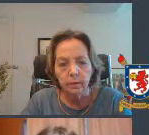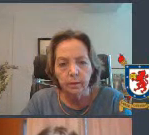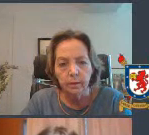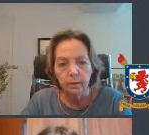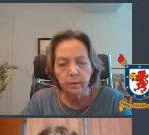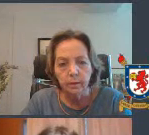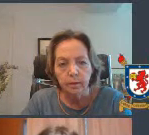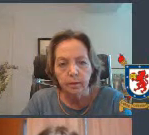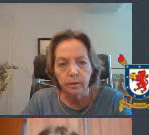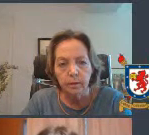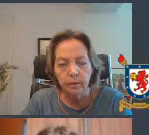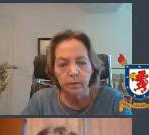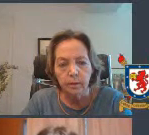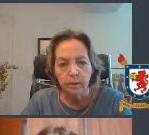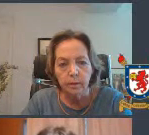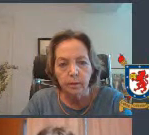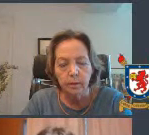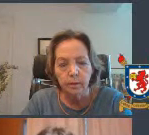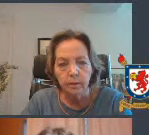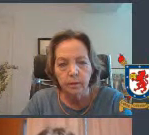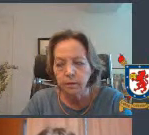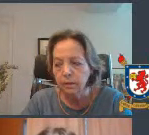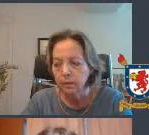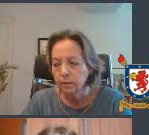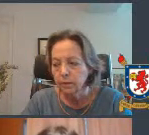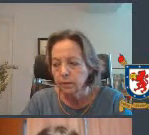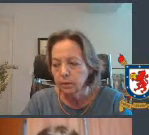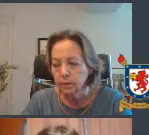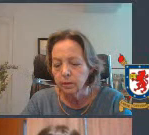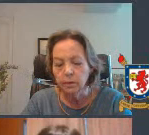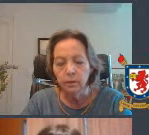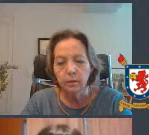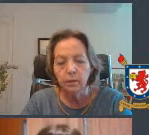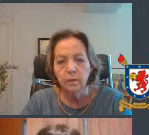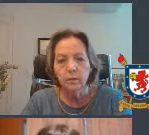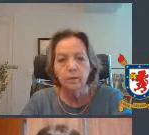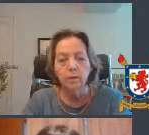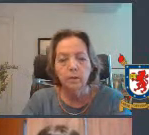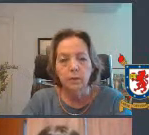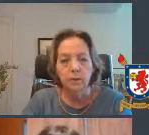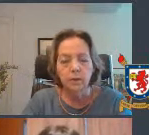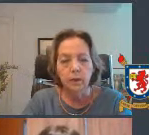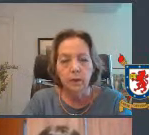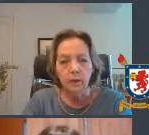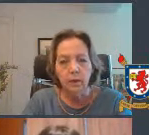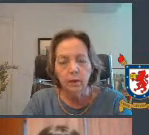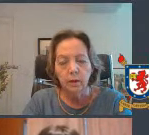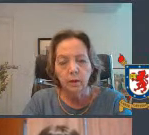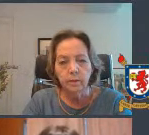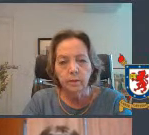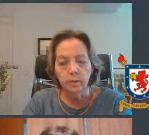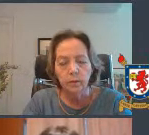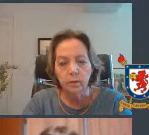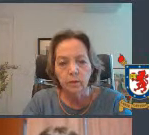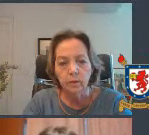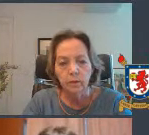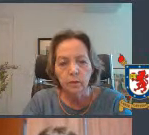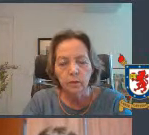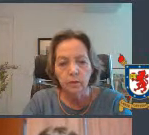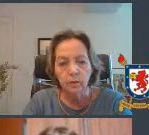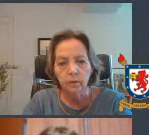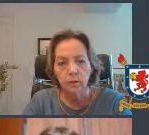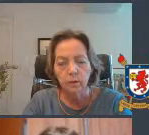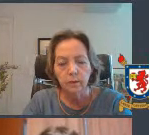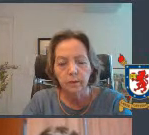cuenta con la representación de la Universidad Complutense de Madrid, Red Pacto Global Chile de Naciones Unidas y la Vocalía Estudiantil